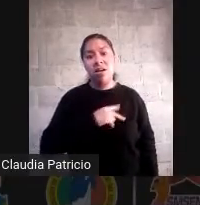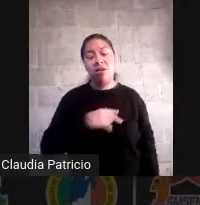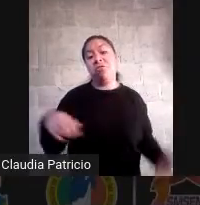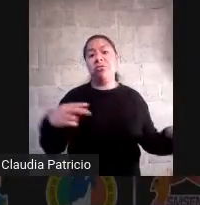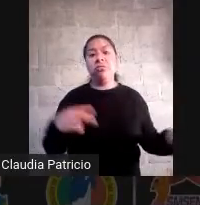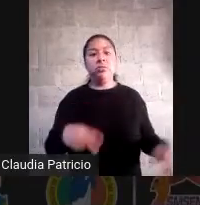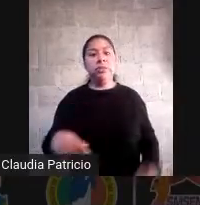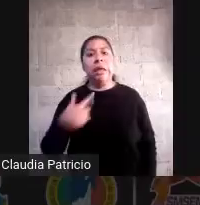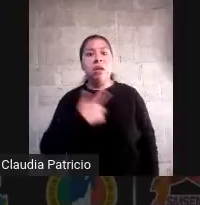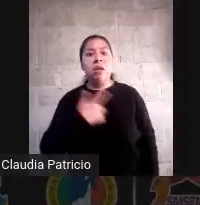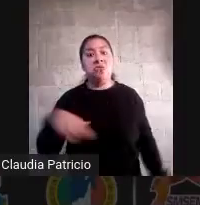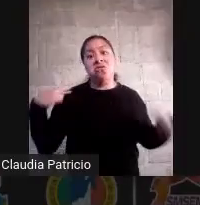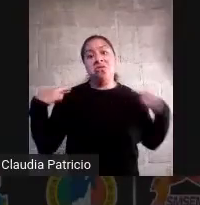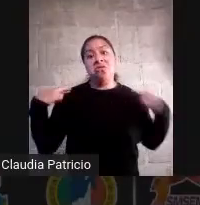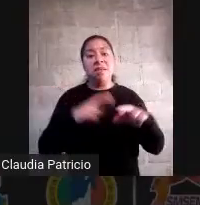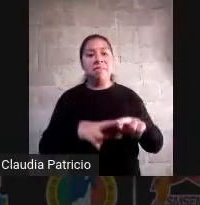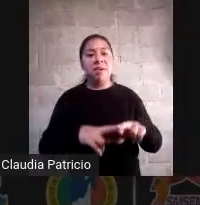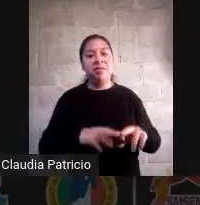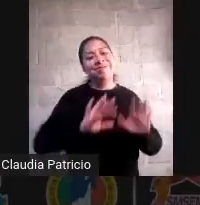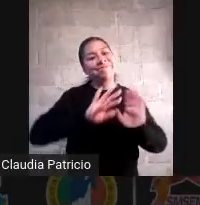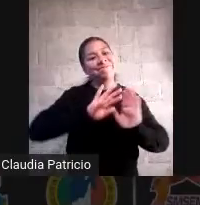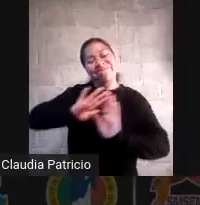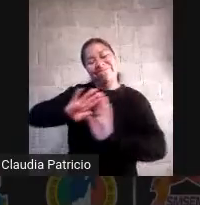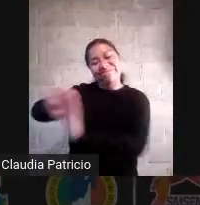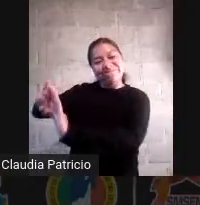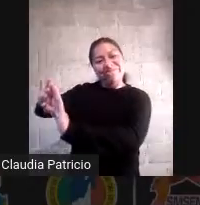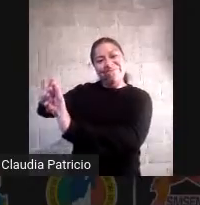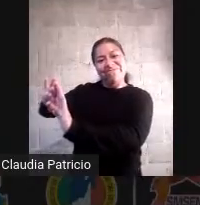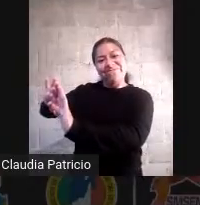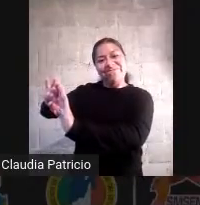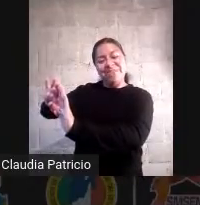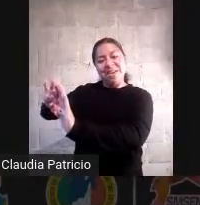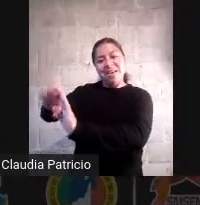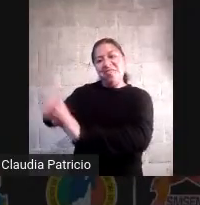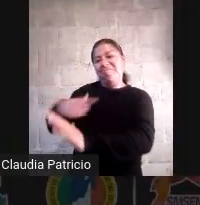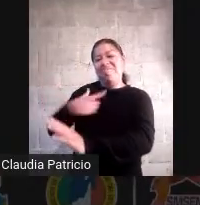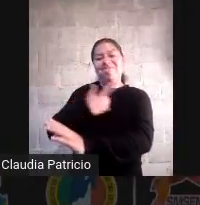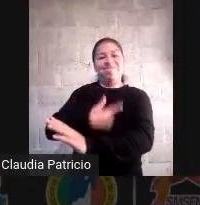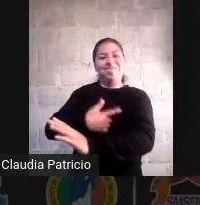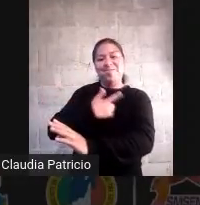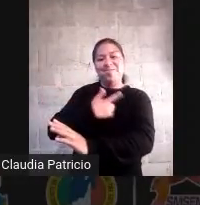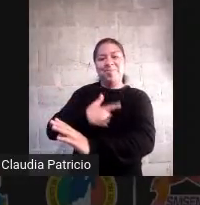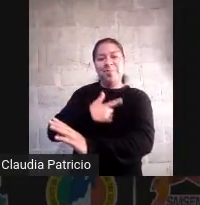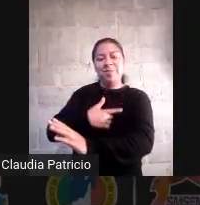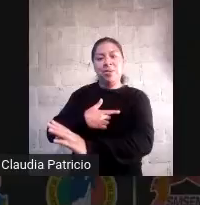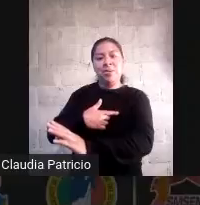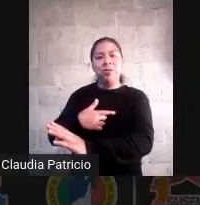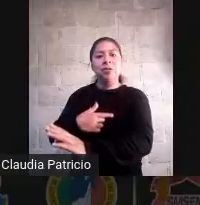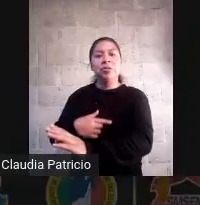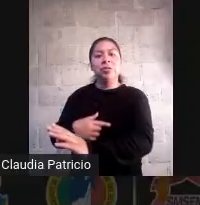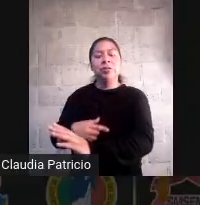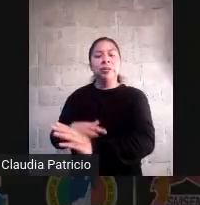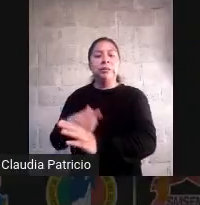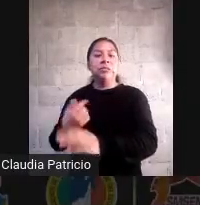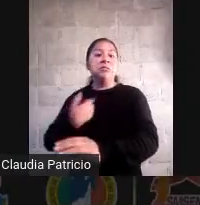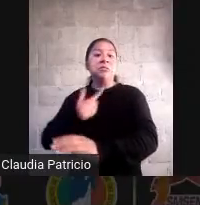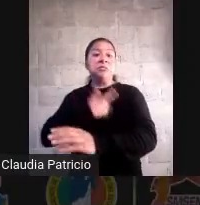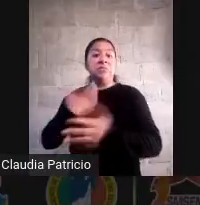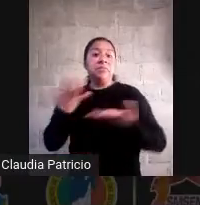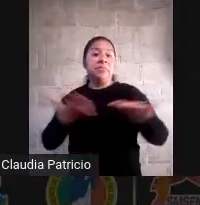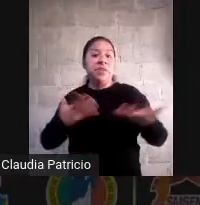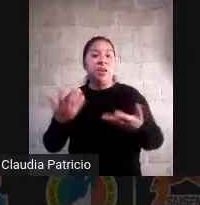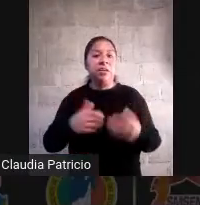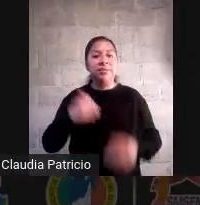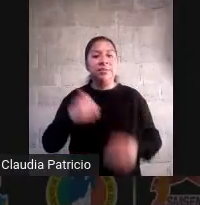y dejamos de lado los talentos intereses inclinaciones hobbies de los alumnos y claro